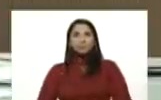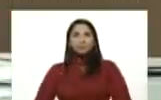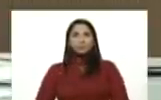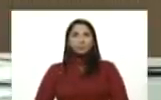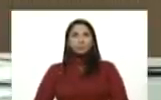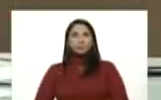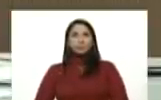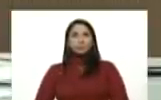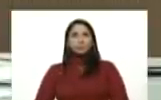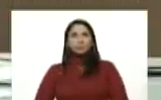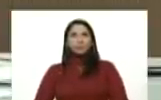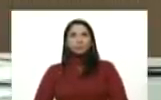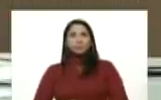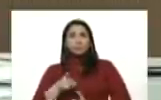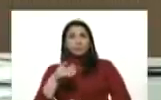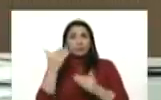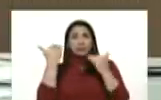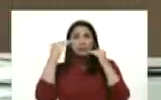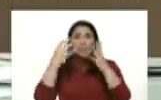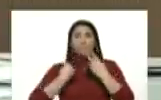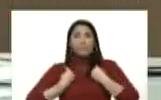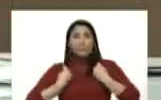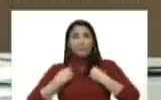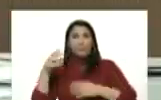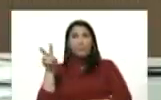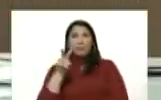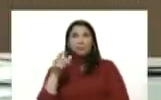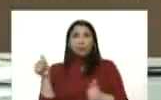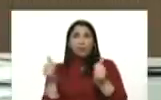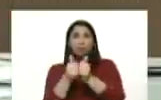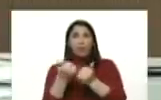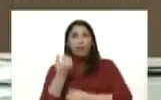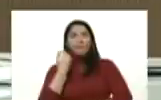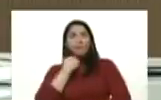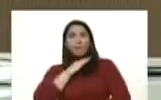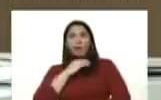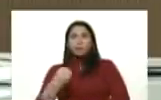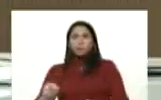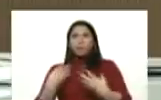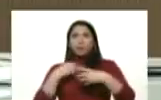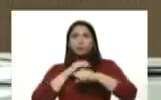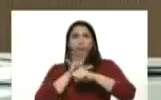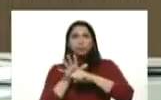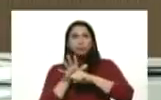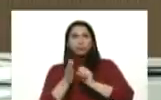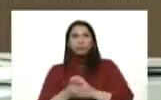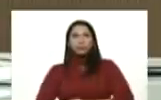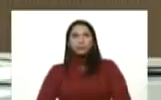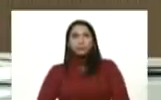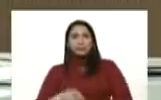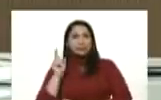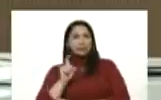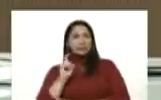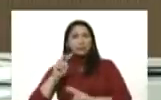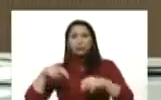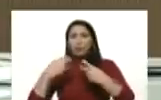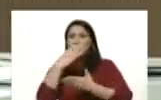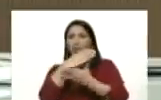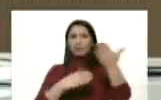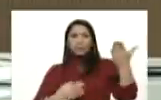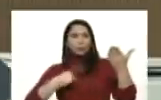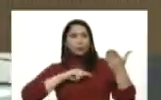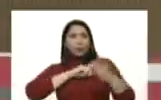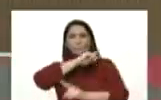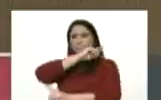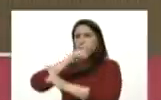esta etapa que vive Venezuela con la pandemia por el COVID-19 amerita un nuevo capítulo en nuestra